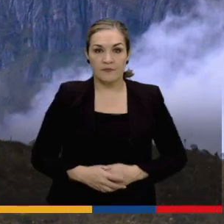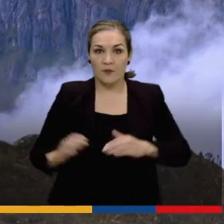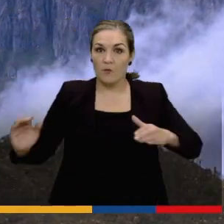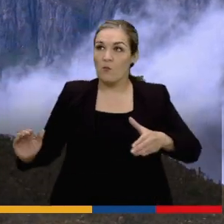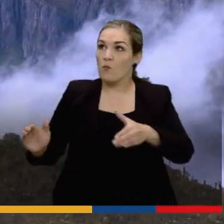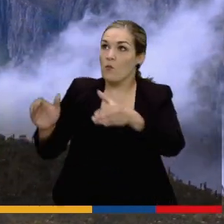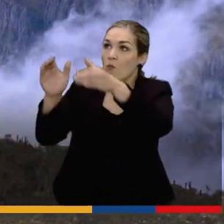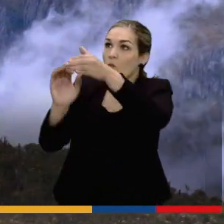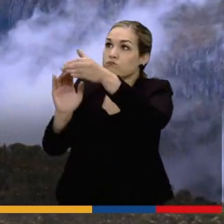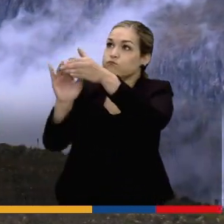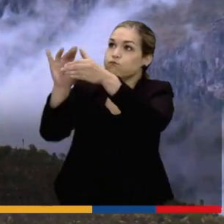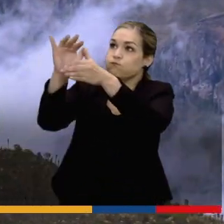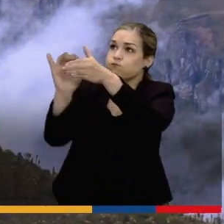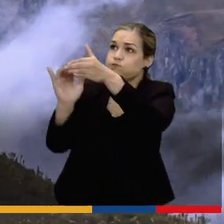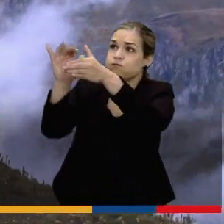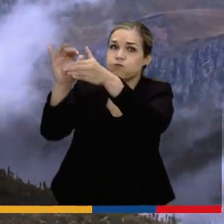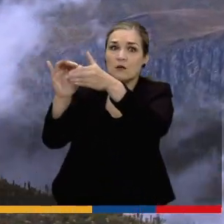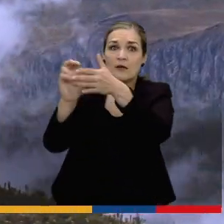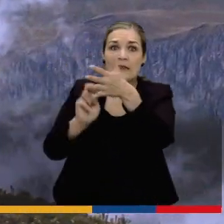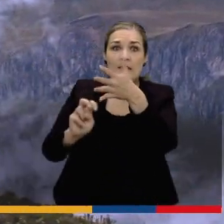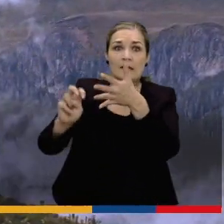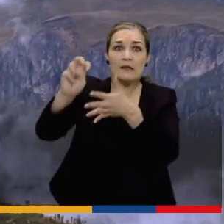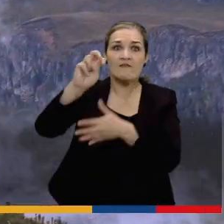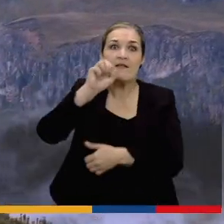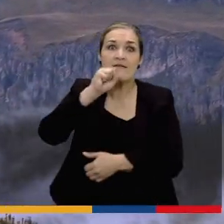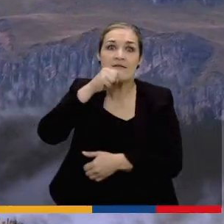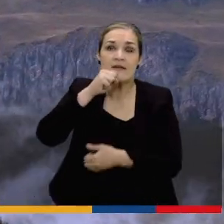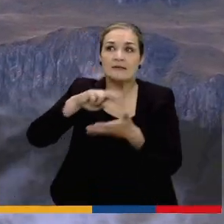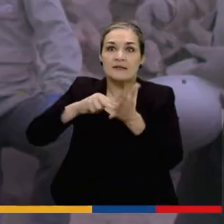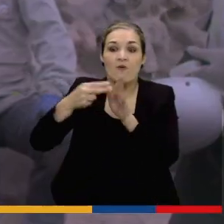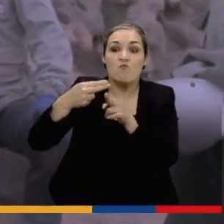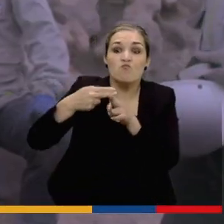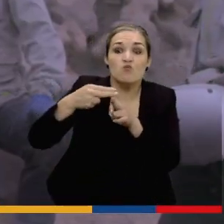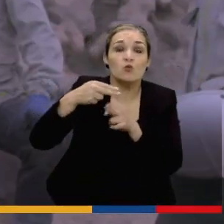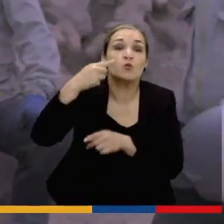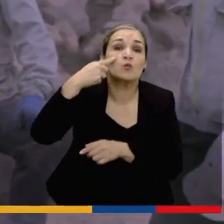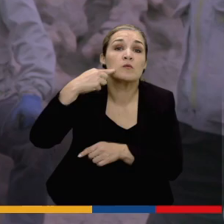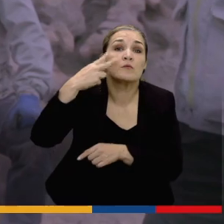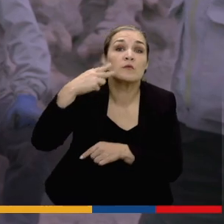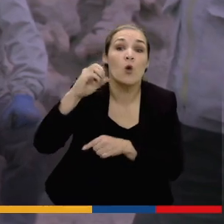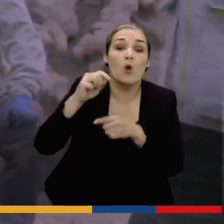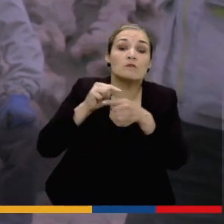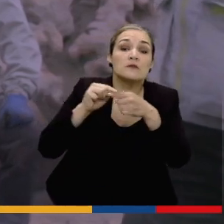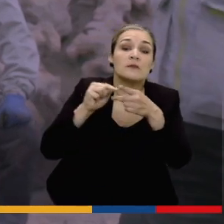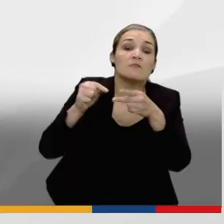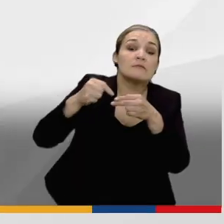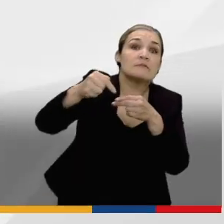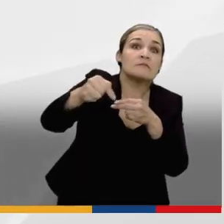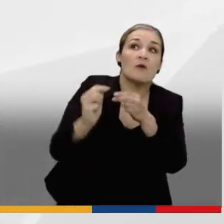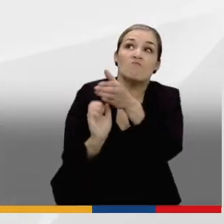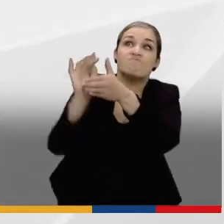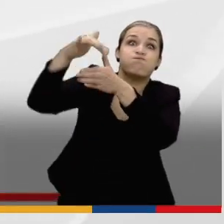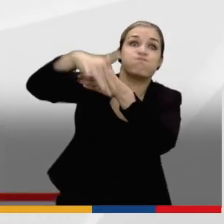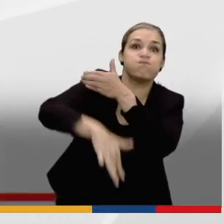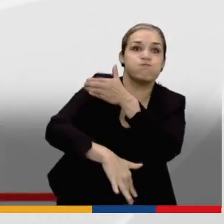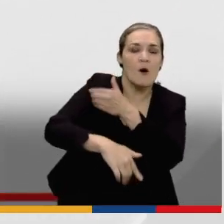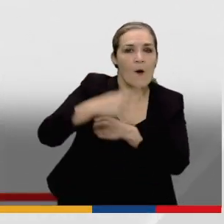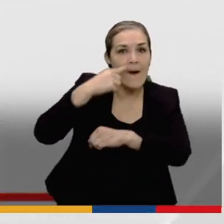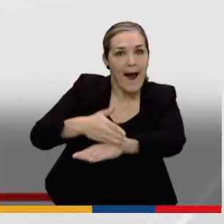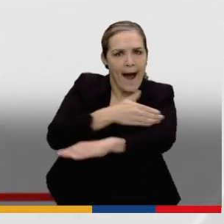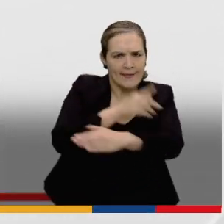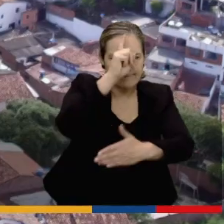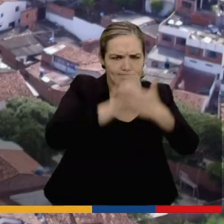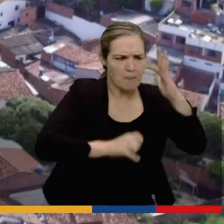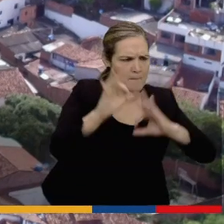Un volcán que se encuentra en nivel de alerta naranja podría hacer erupción en los siguientes días o semanas. Prepárate y mantente